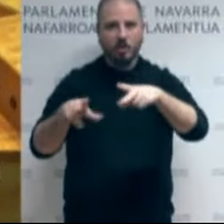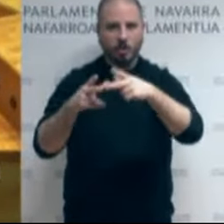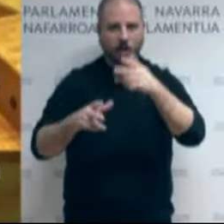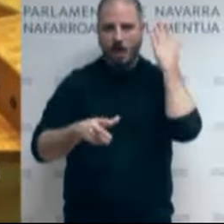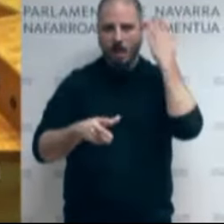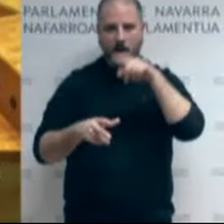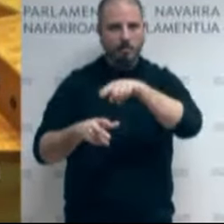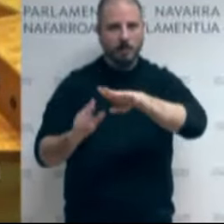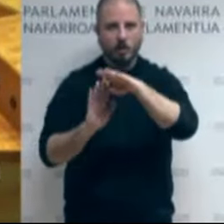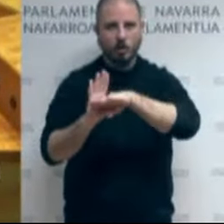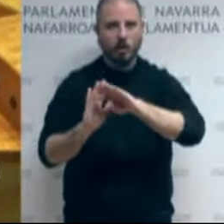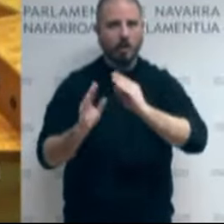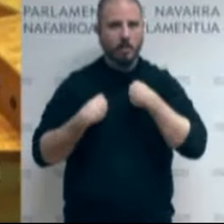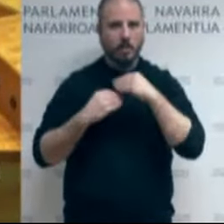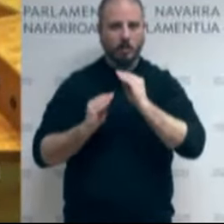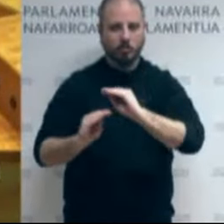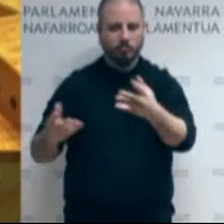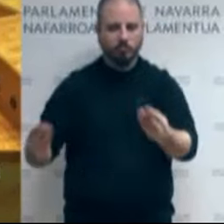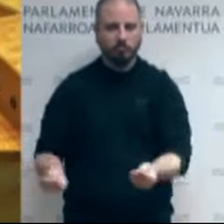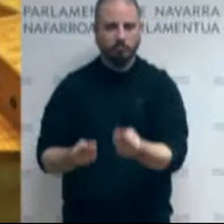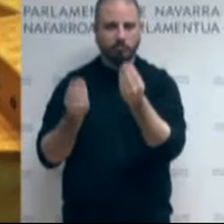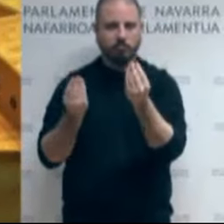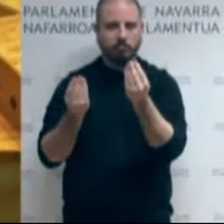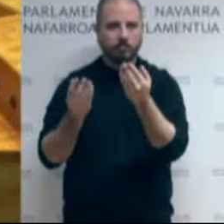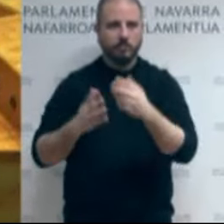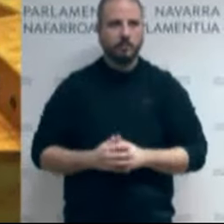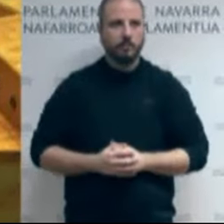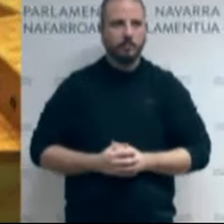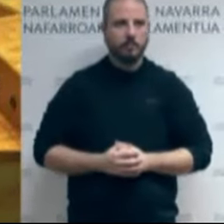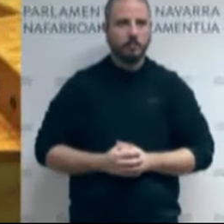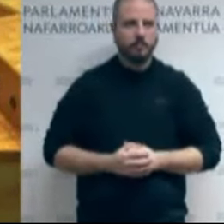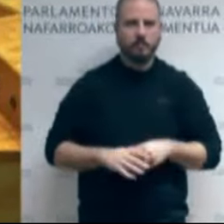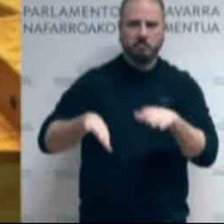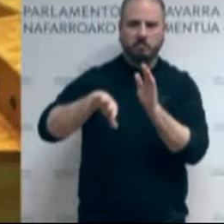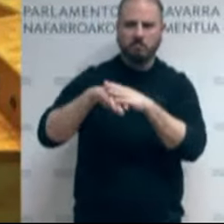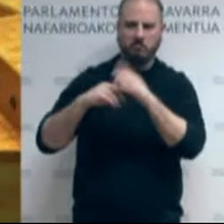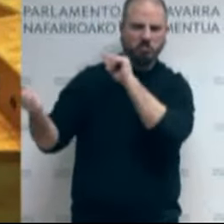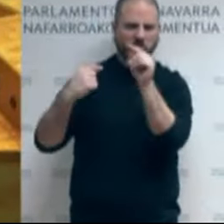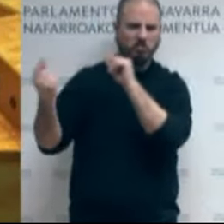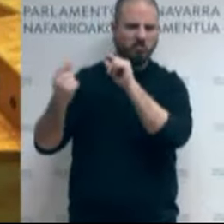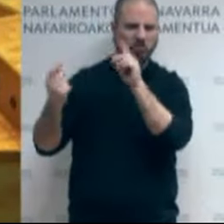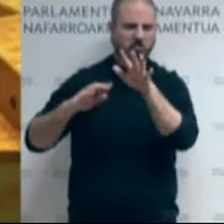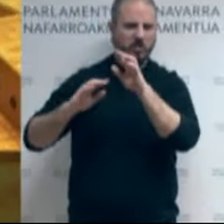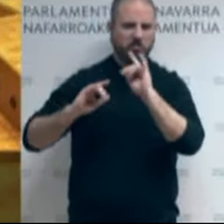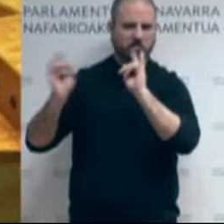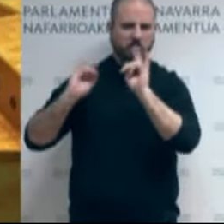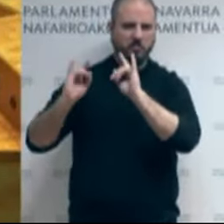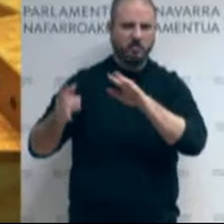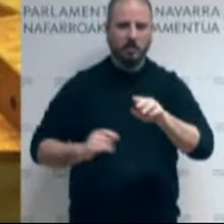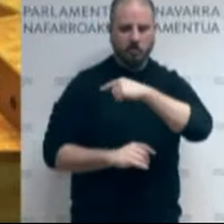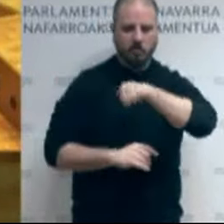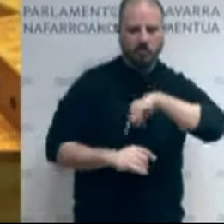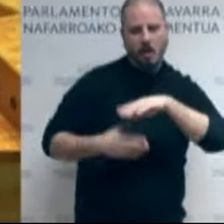Navarra. Y mientras la derecha sigue instalada en el ruido, nosotras seguimos hablando, negociando